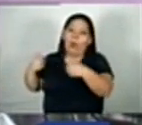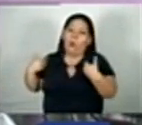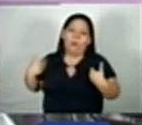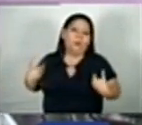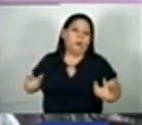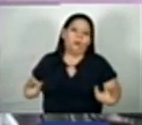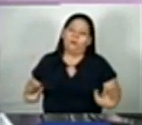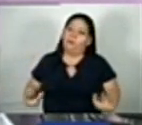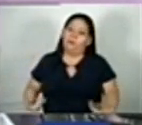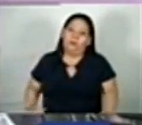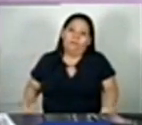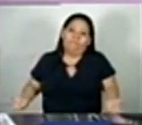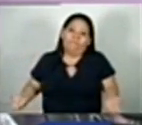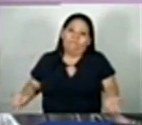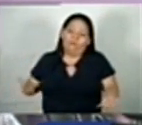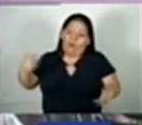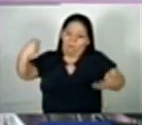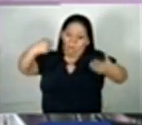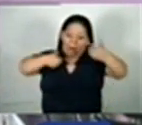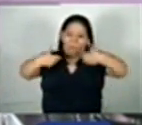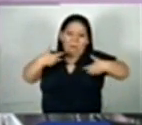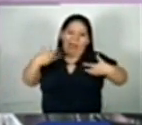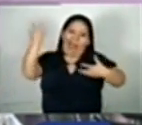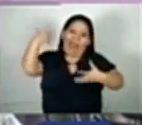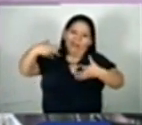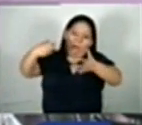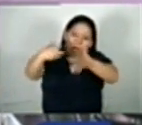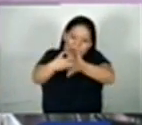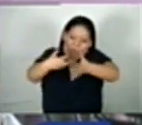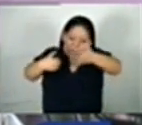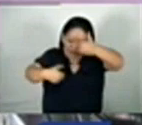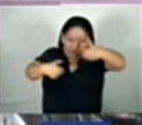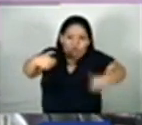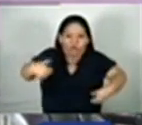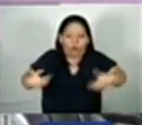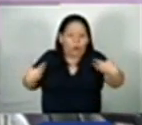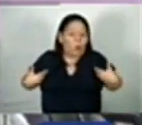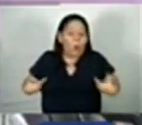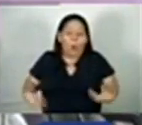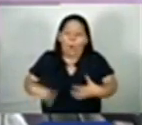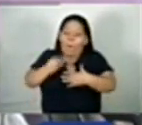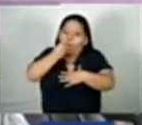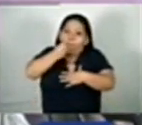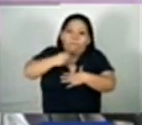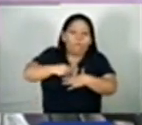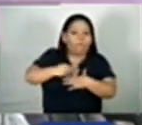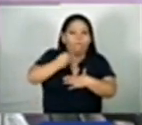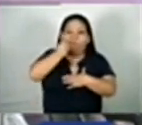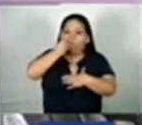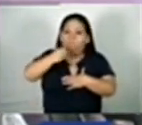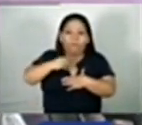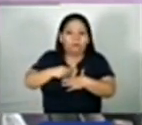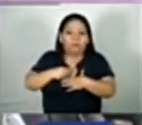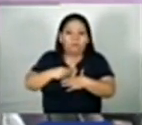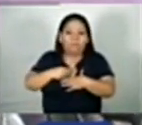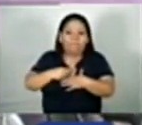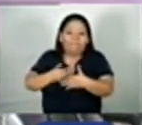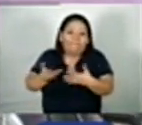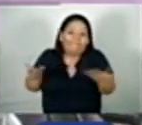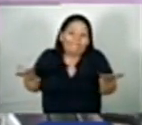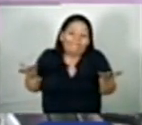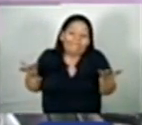través de golpes internos que sufrió tanto, su cuerpo no aguantó y se nos fue.